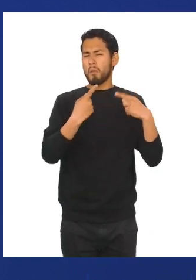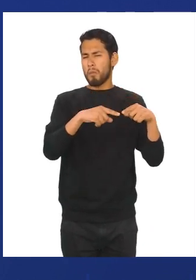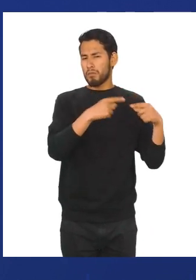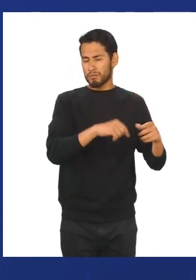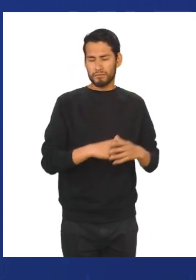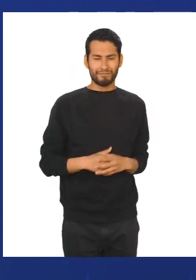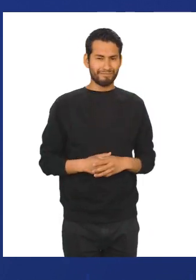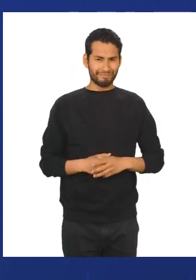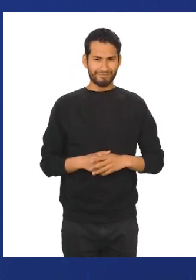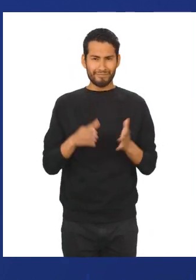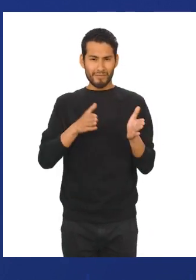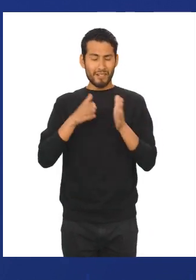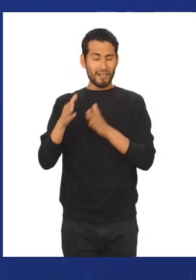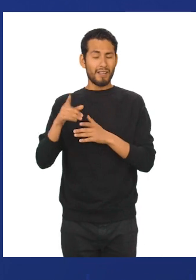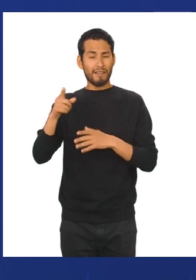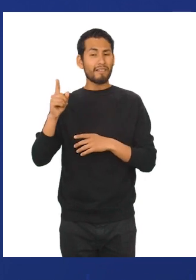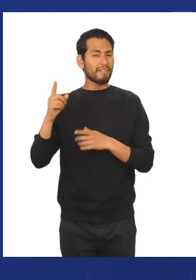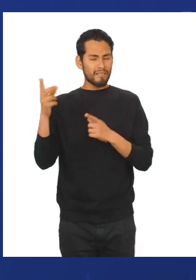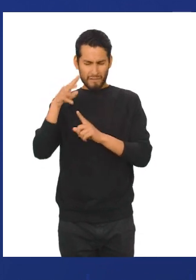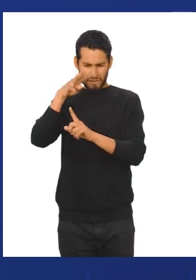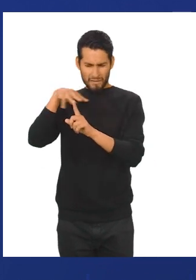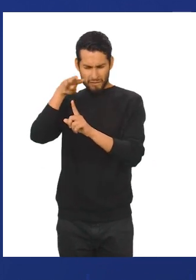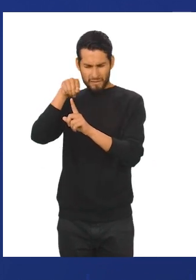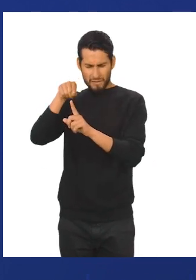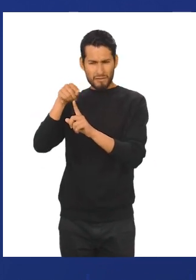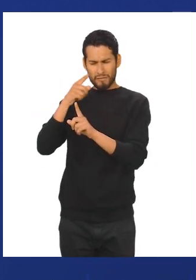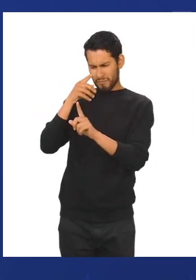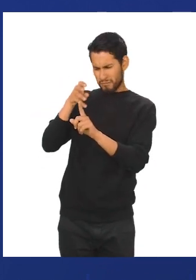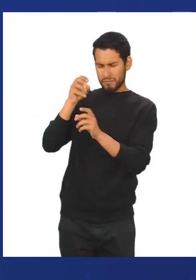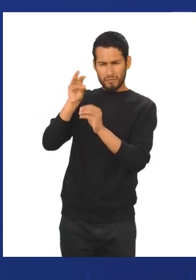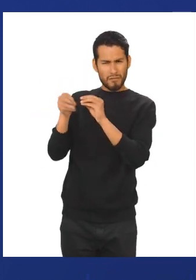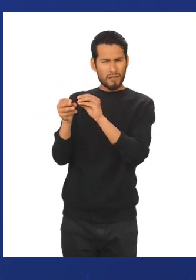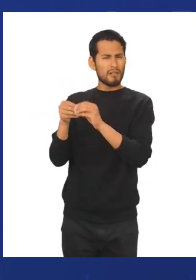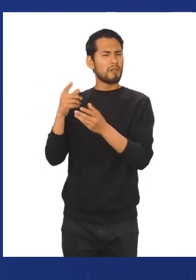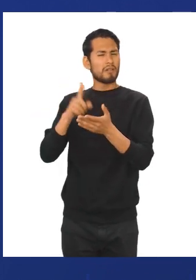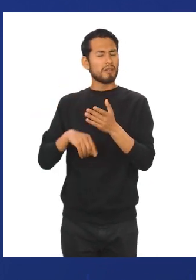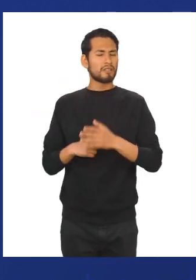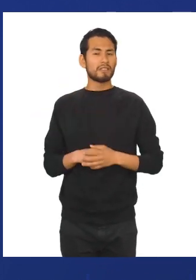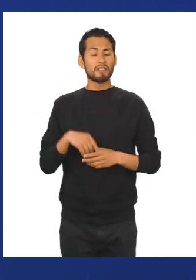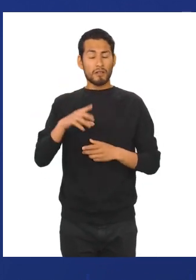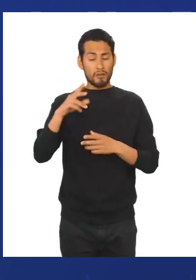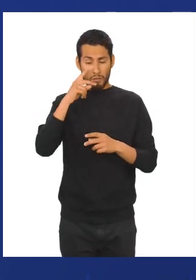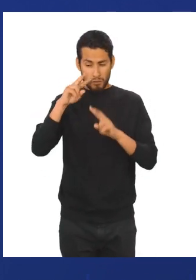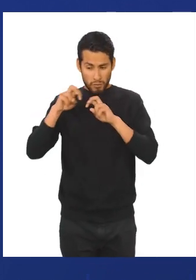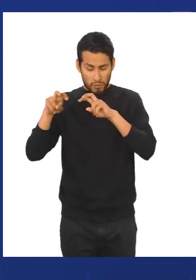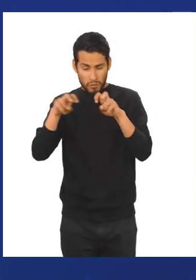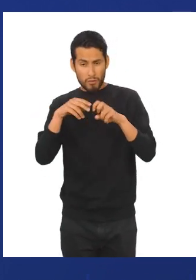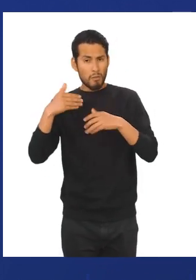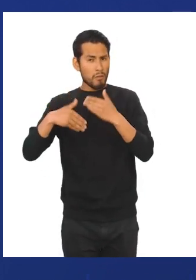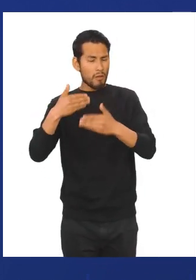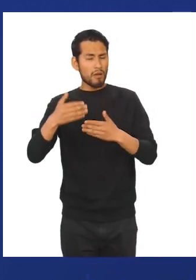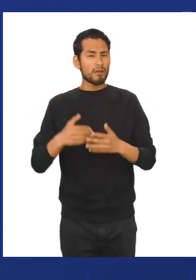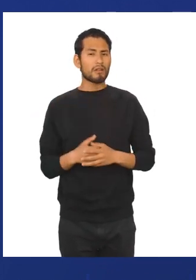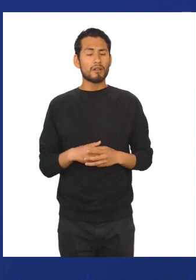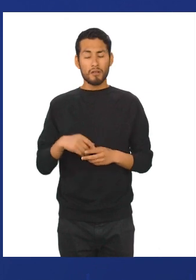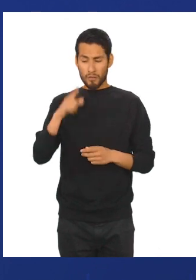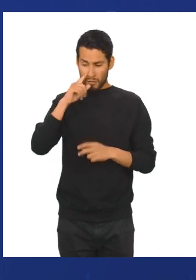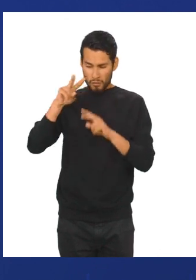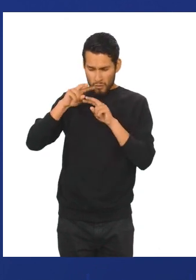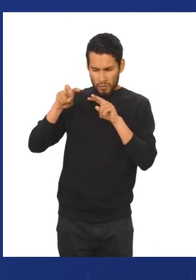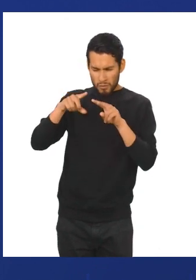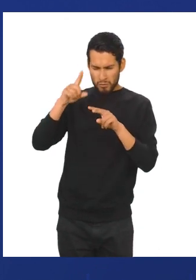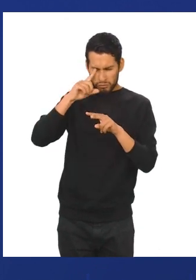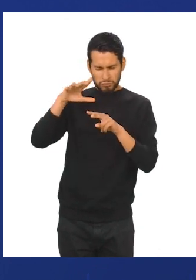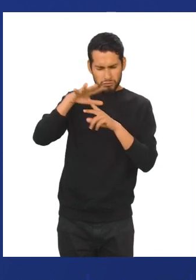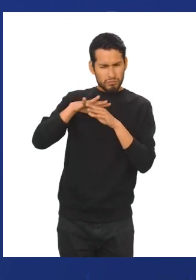La estadística inferencial es una parte de la estadística que comprende los métodos y procedimientos que, por medio de la inducción,